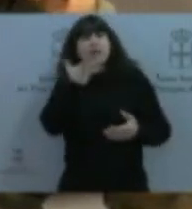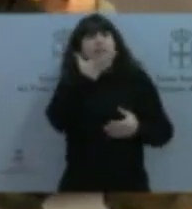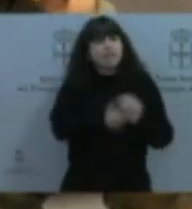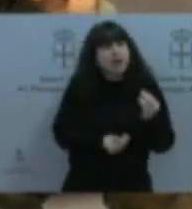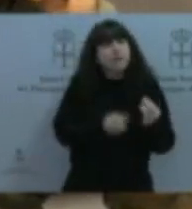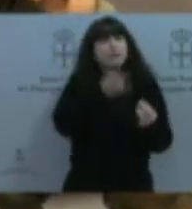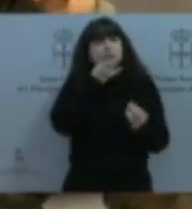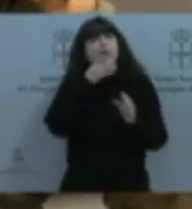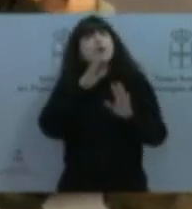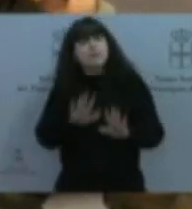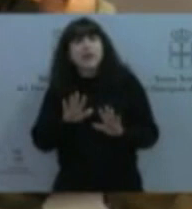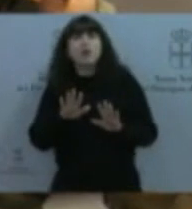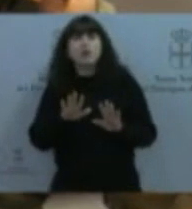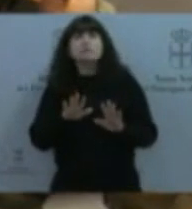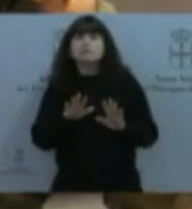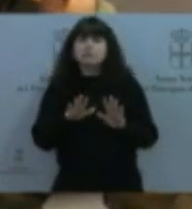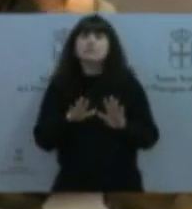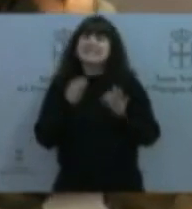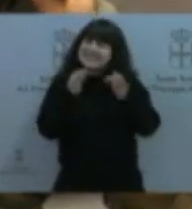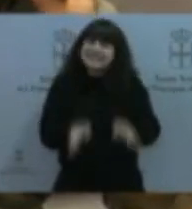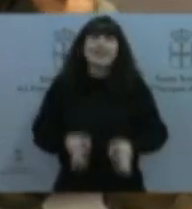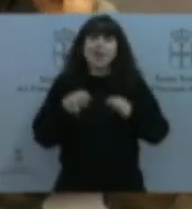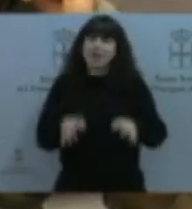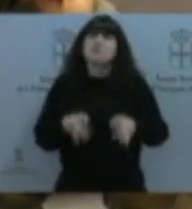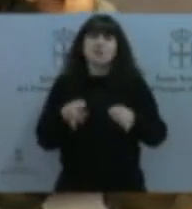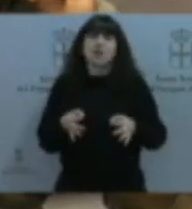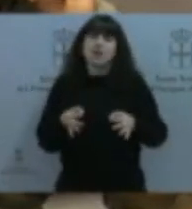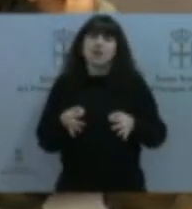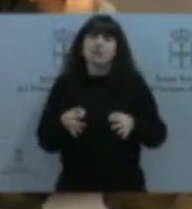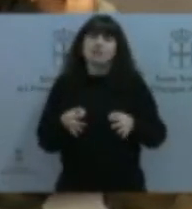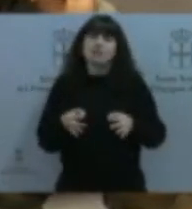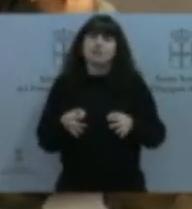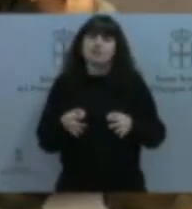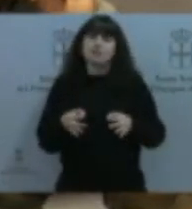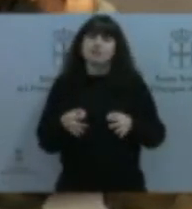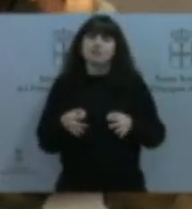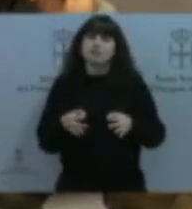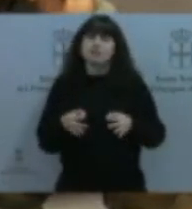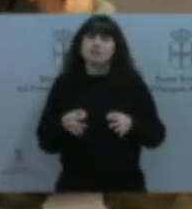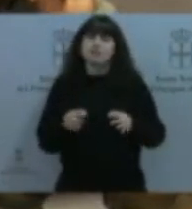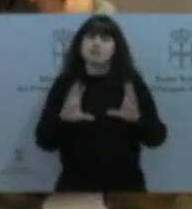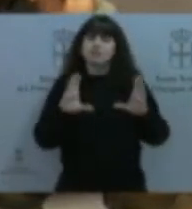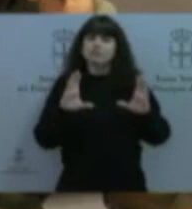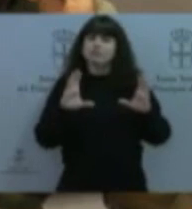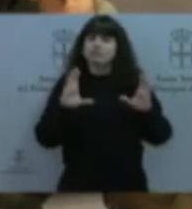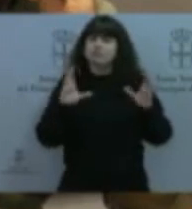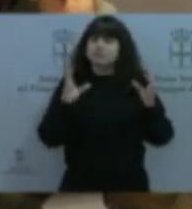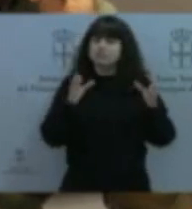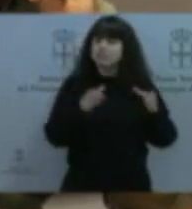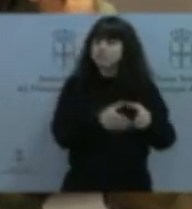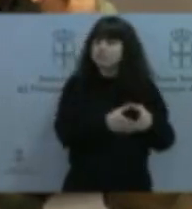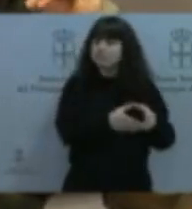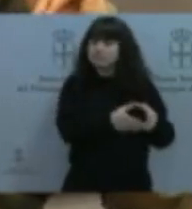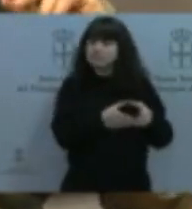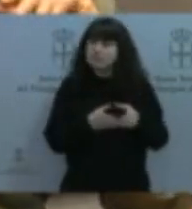siempre teniendo presente el bando que nos acompañó a este Parlamento, de quién entramos de la mano. Hoy nuestro